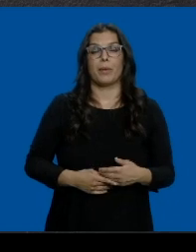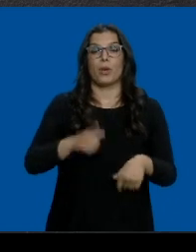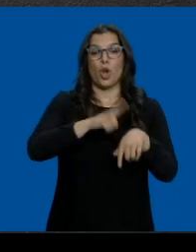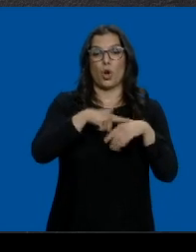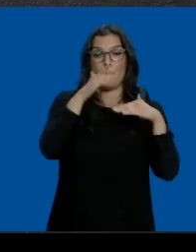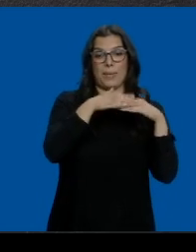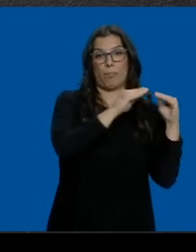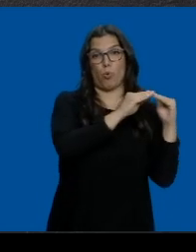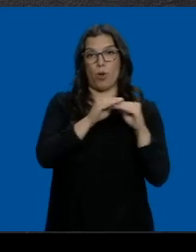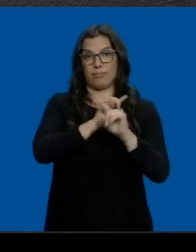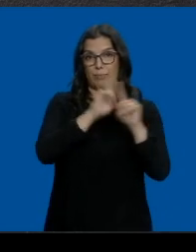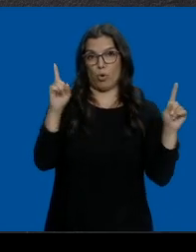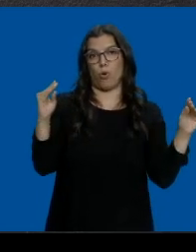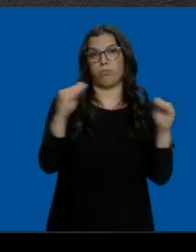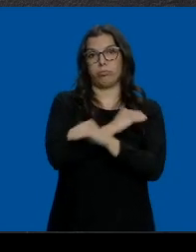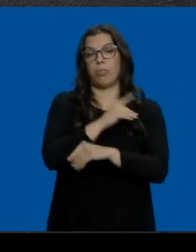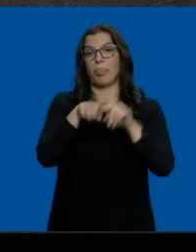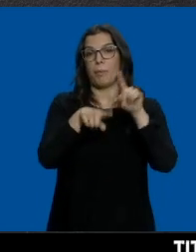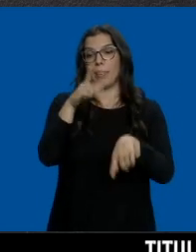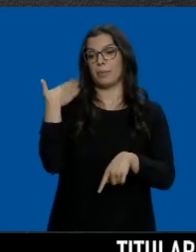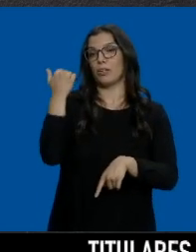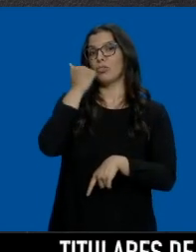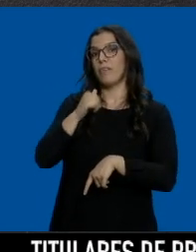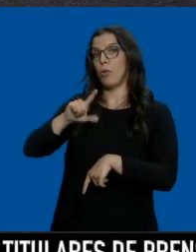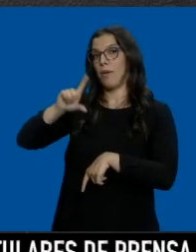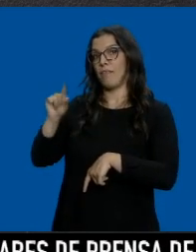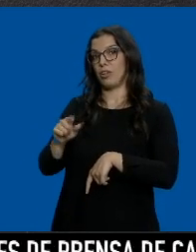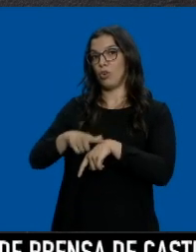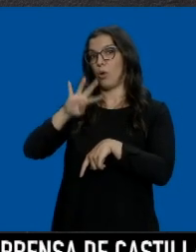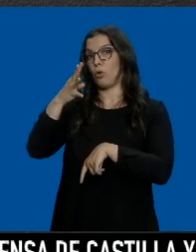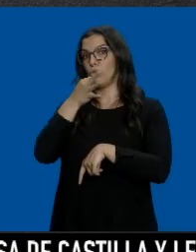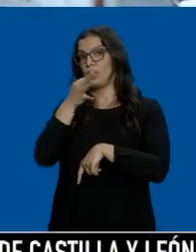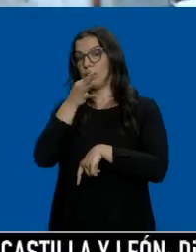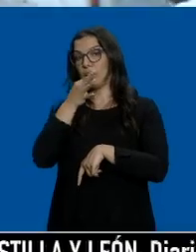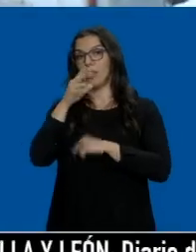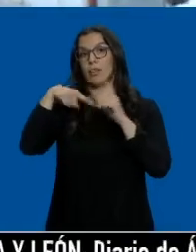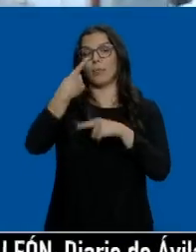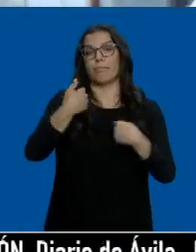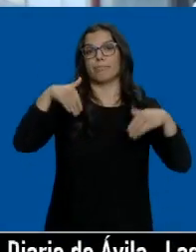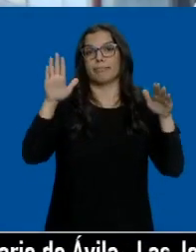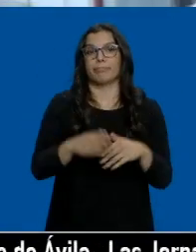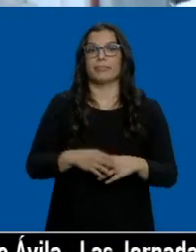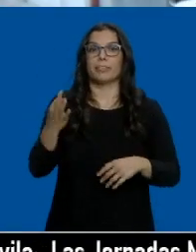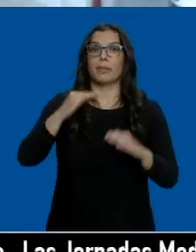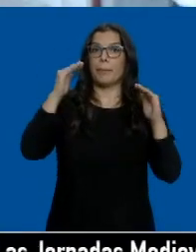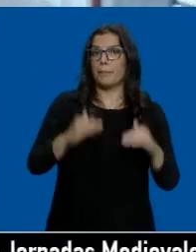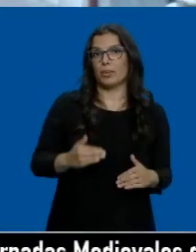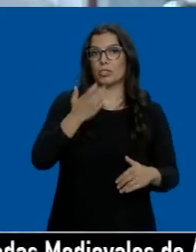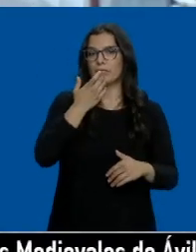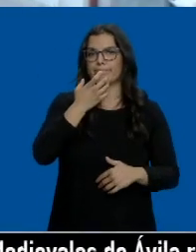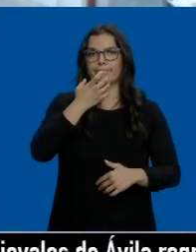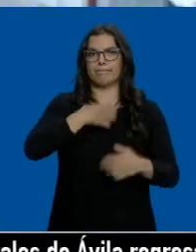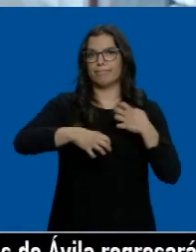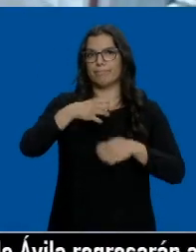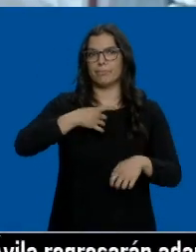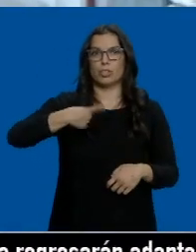iguales ni coinciden. Este sábado fue más barato poner la lavadora a las 4 de la tarde. Había que bajar un poco porque así no podemos. Nosotros